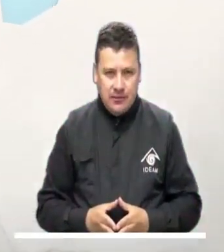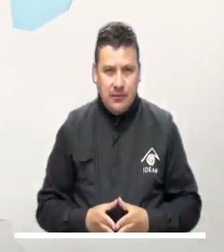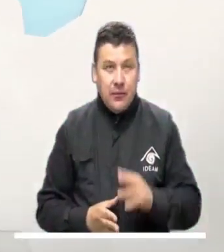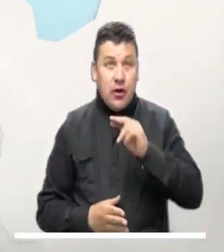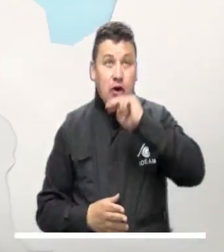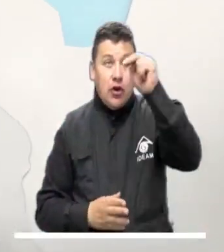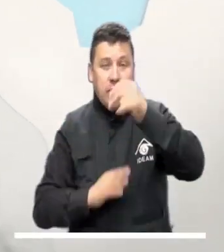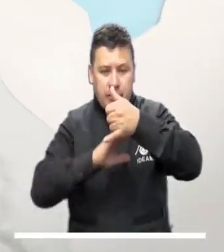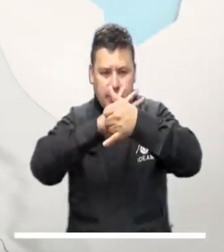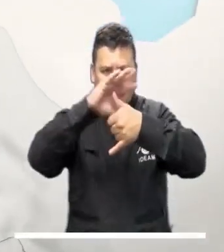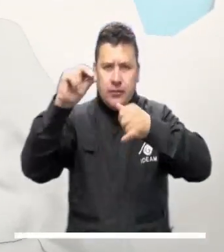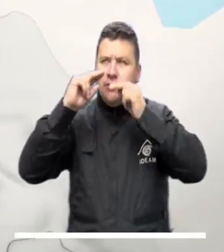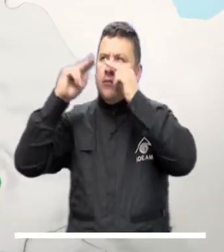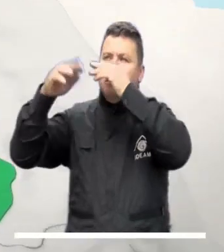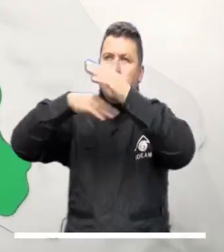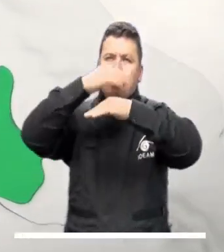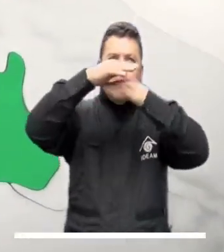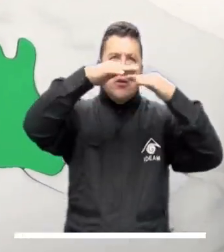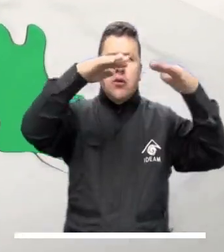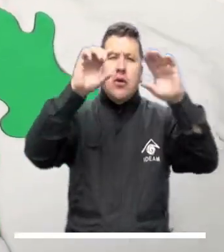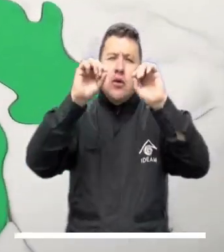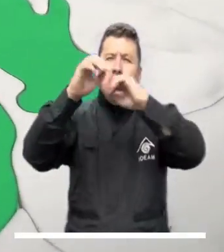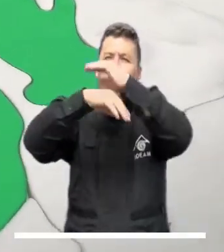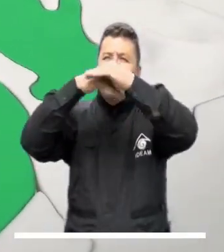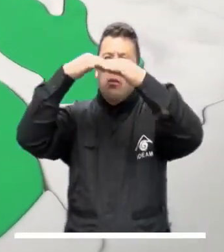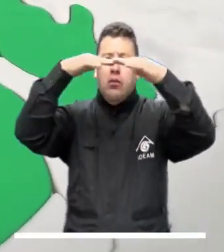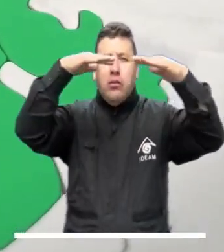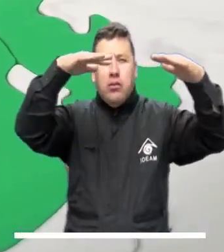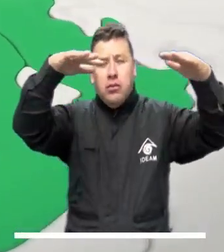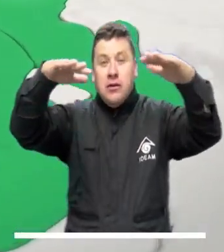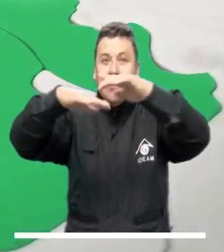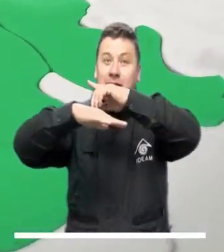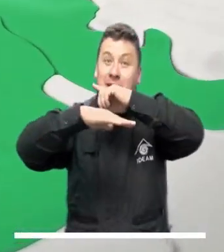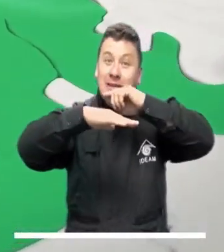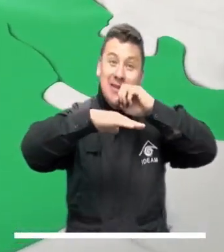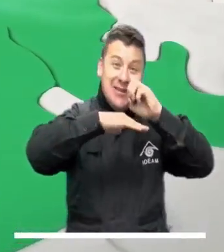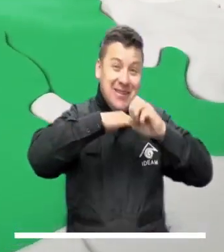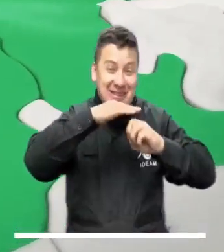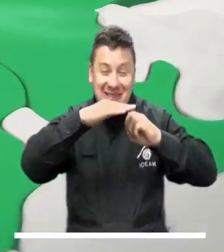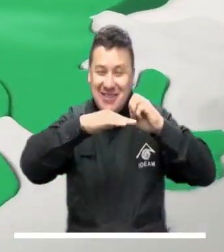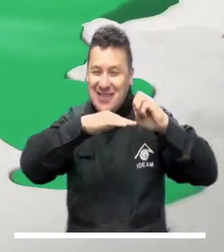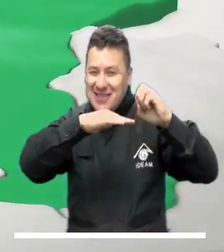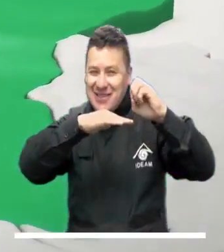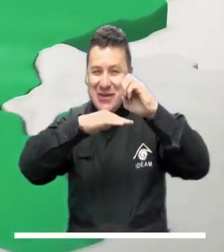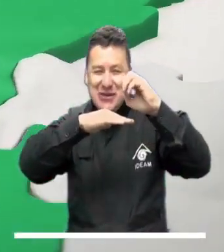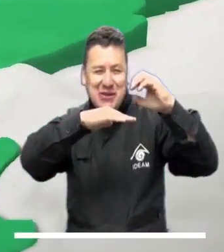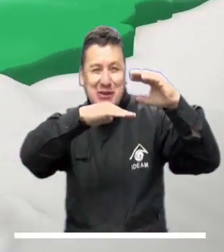En el norte del país se prevé cielo con algunas pocas nubosidades y predominio de tiempo seco.